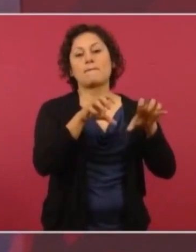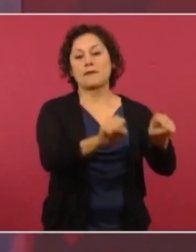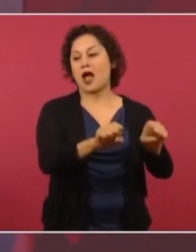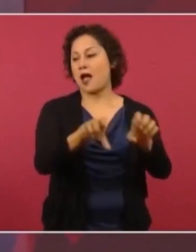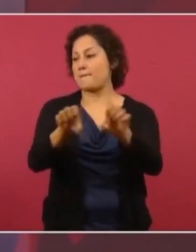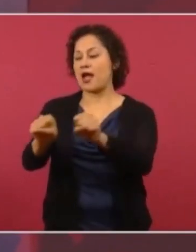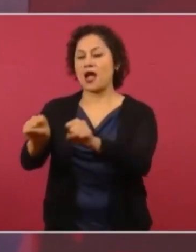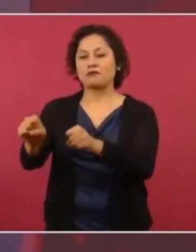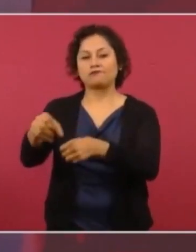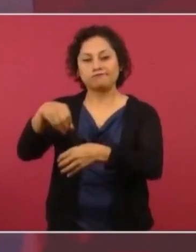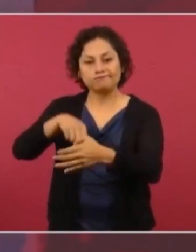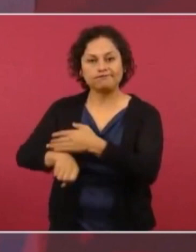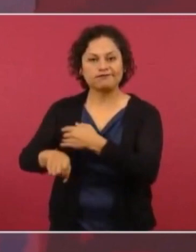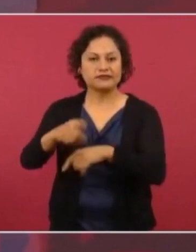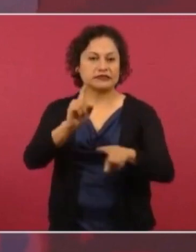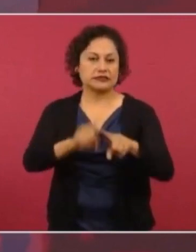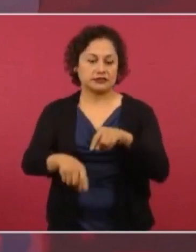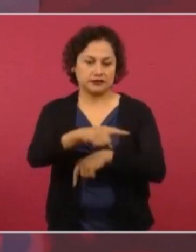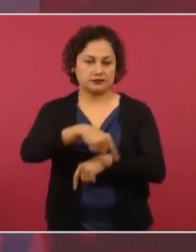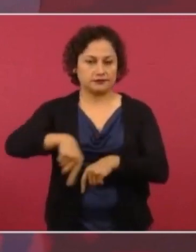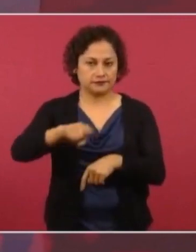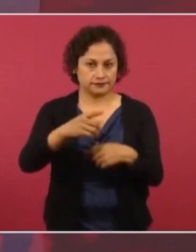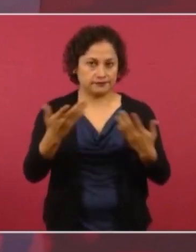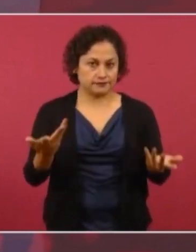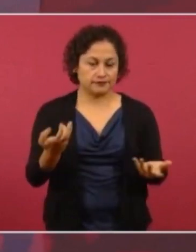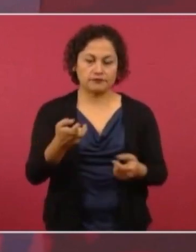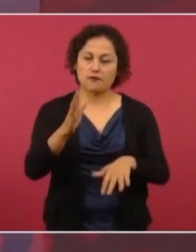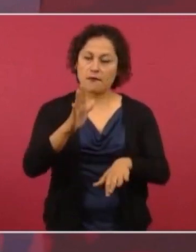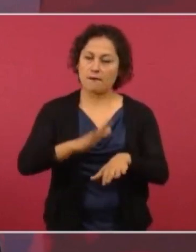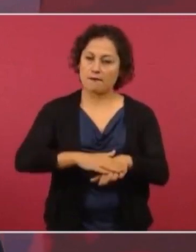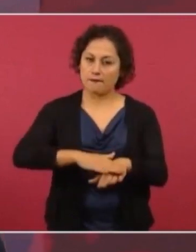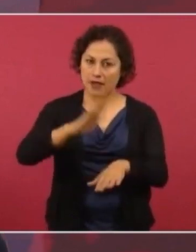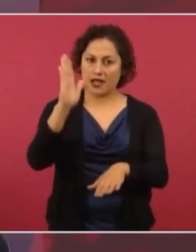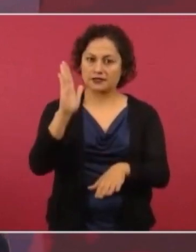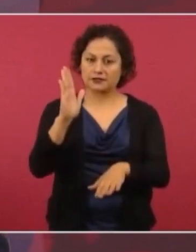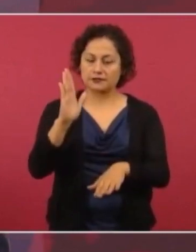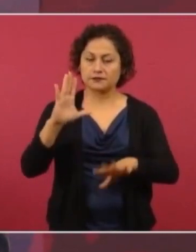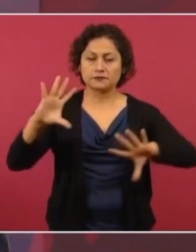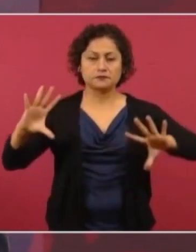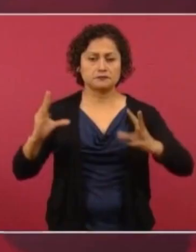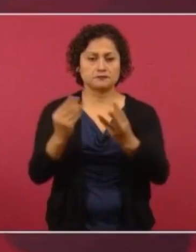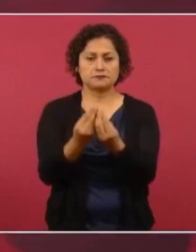seis toneladas,